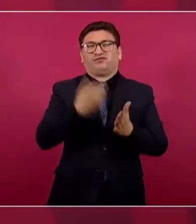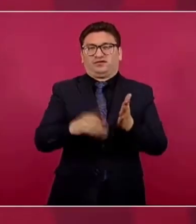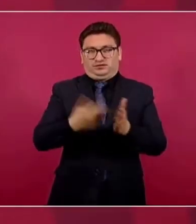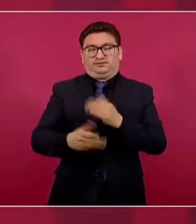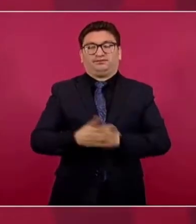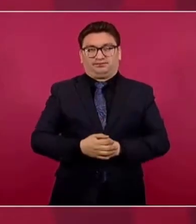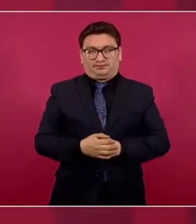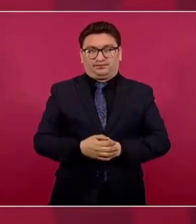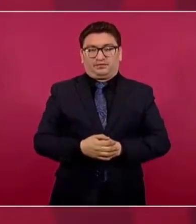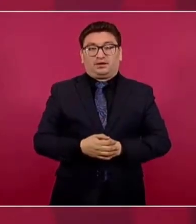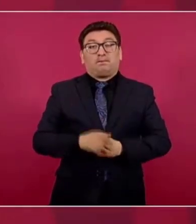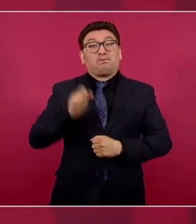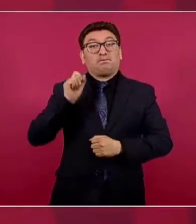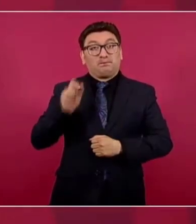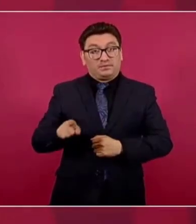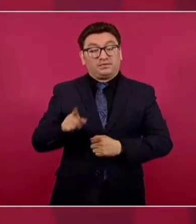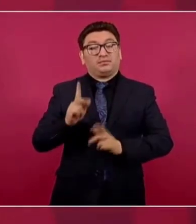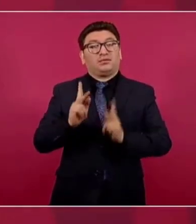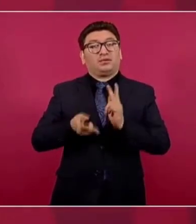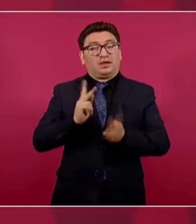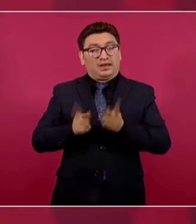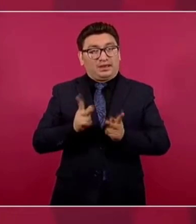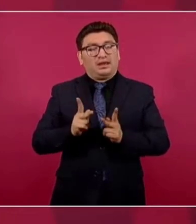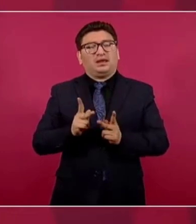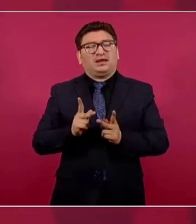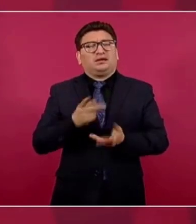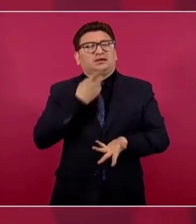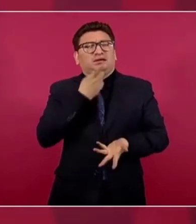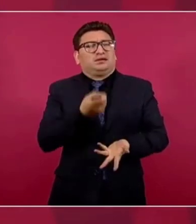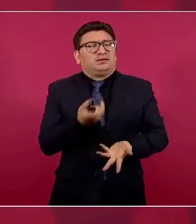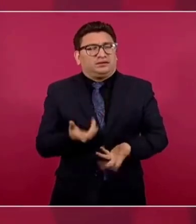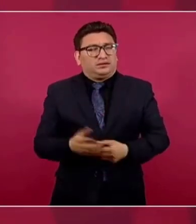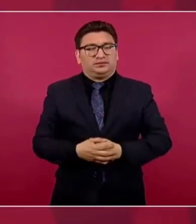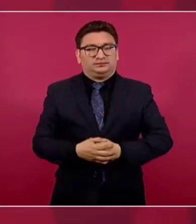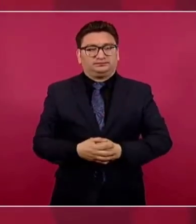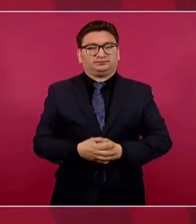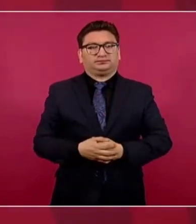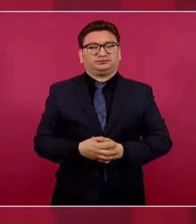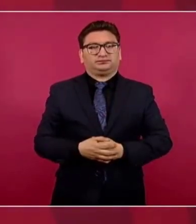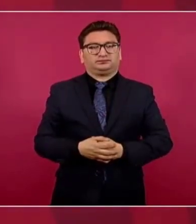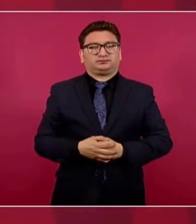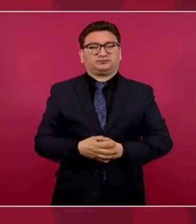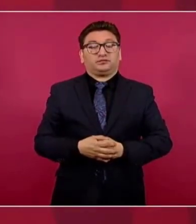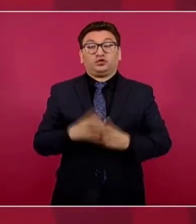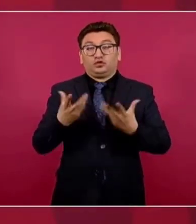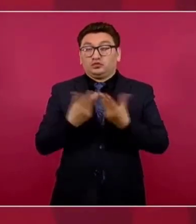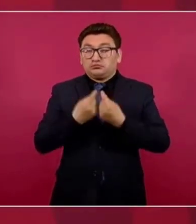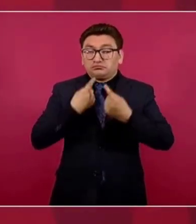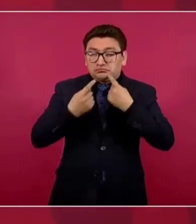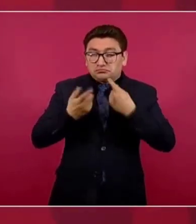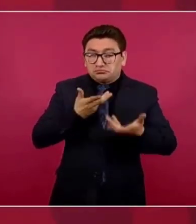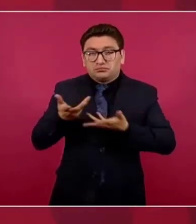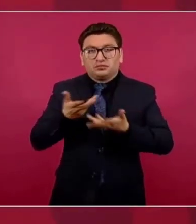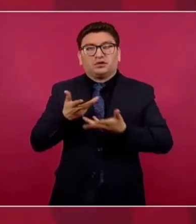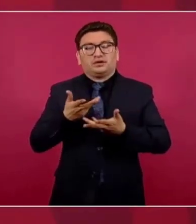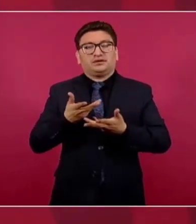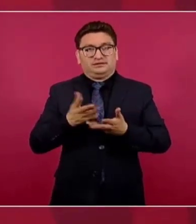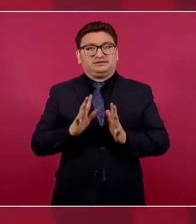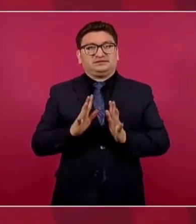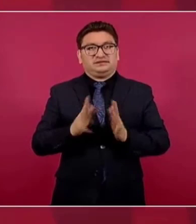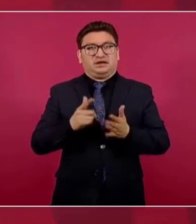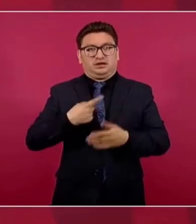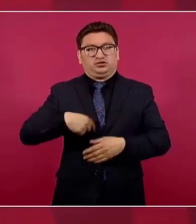se habló de que tenemos pagado